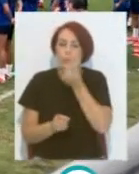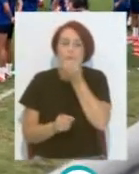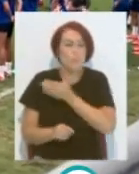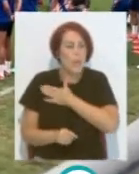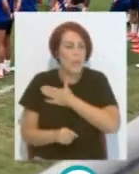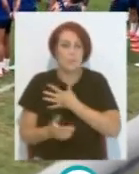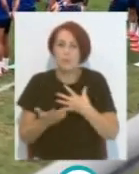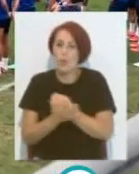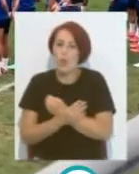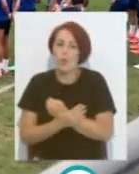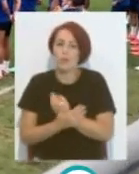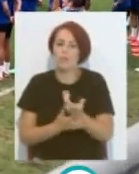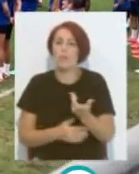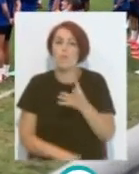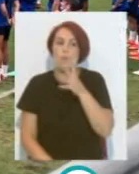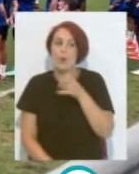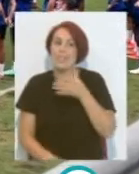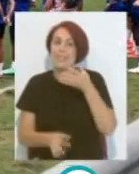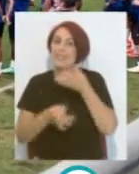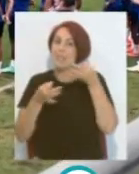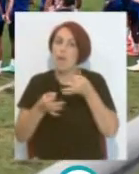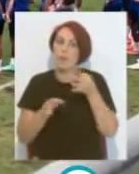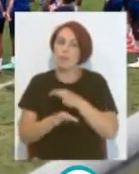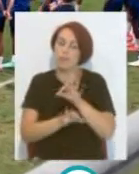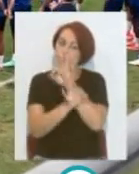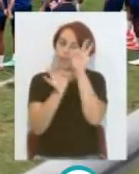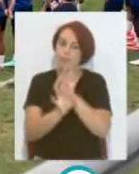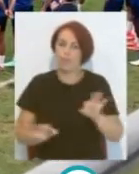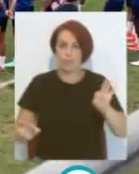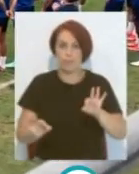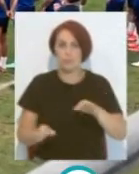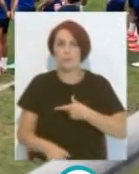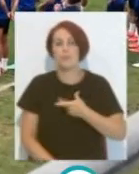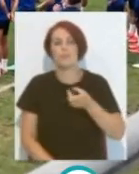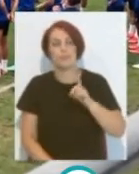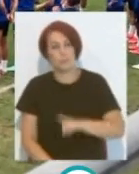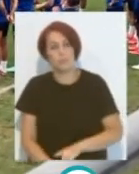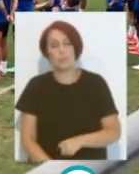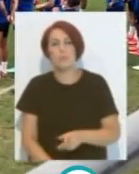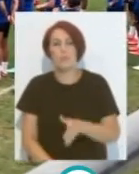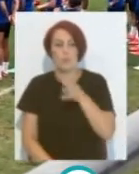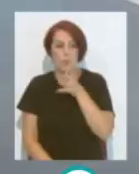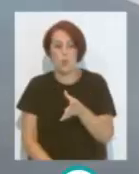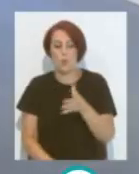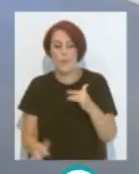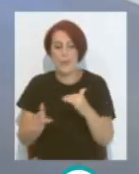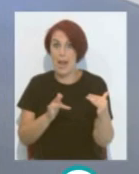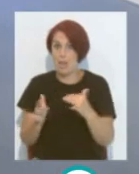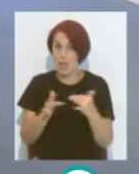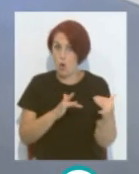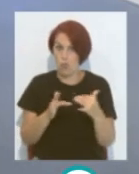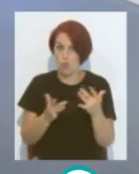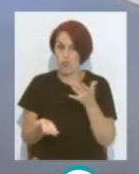todos Y Porque mantuvo Siempre una discreción Y un amor propio Y sobre todo Que En los partidos